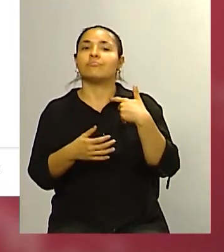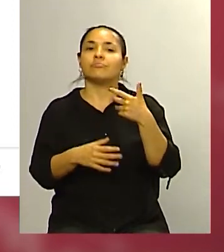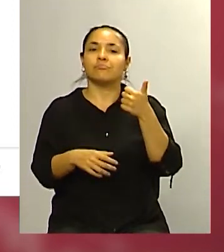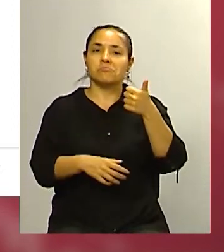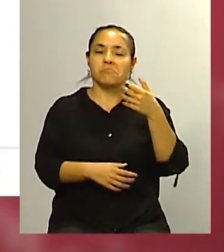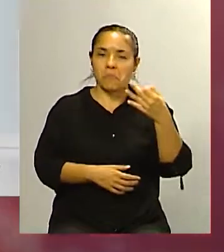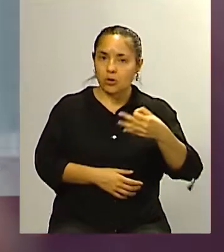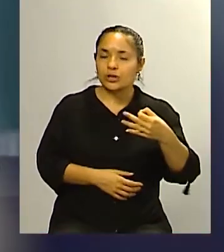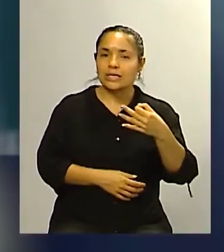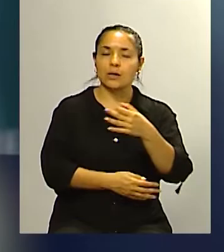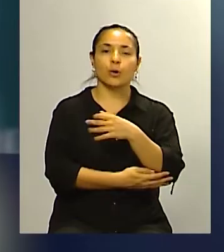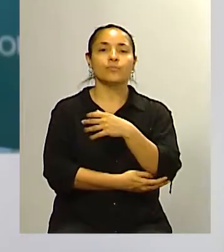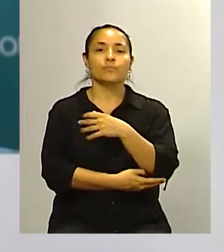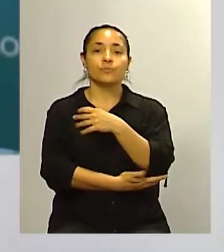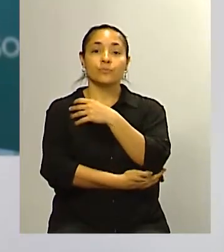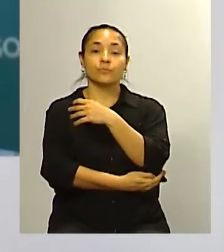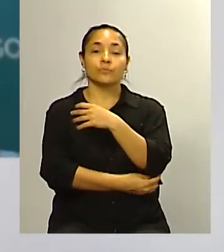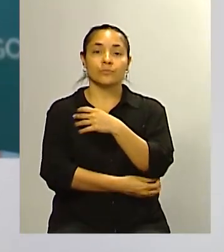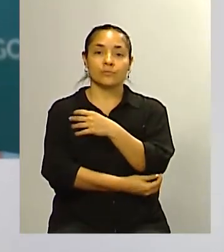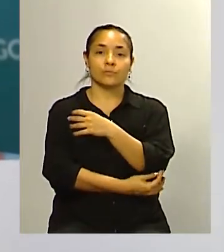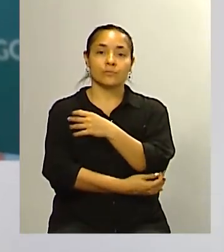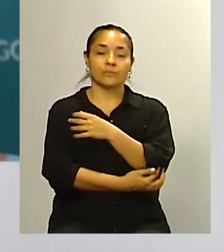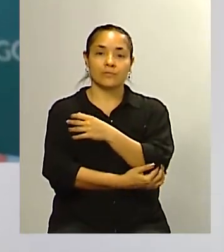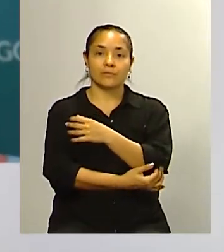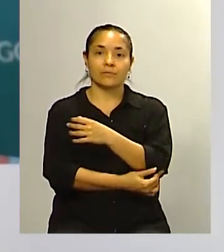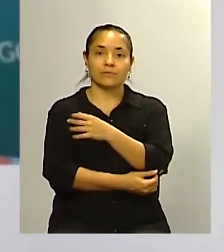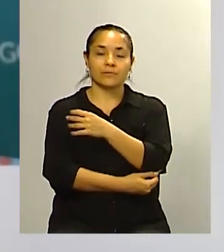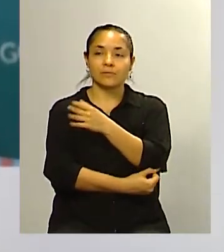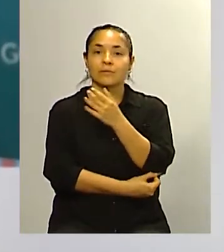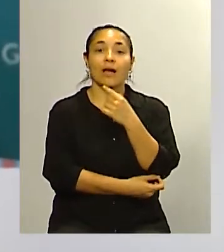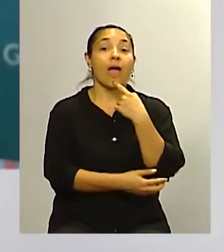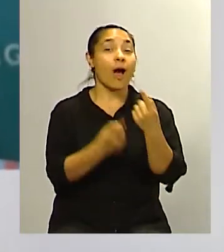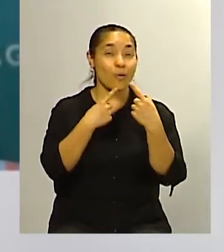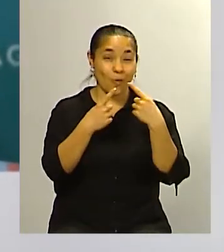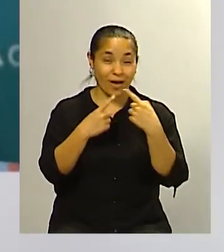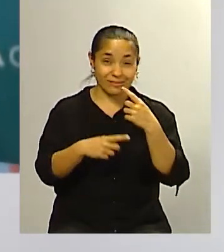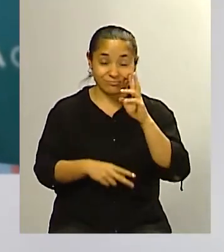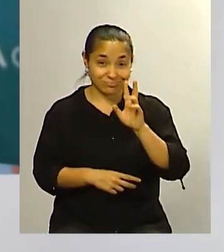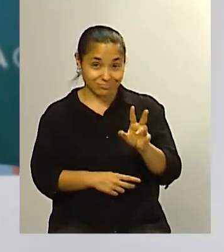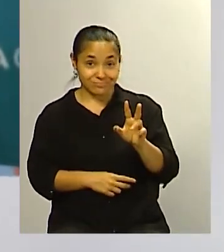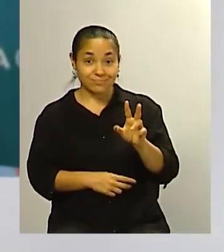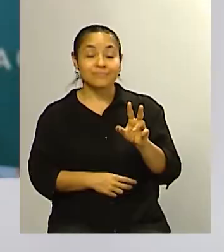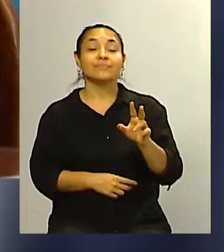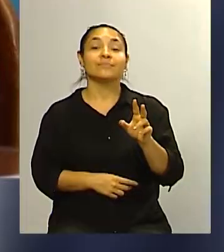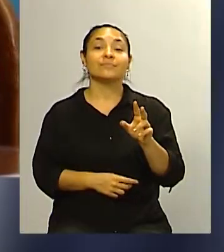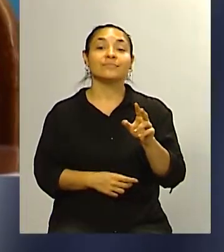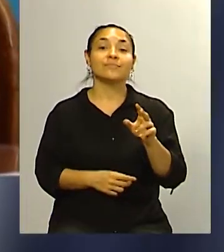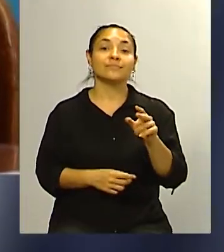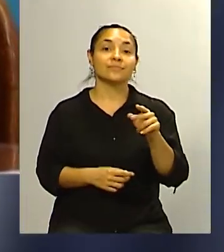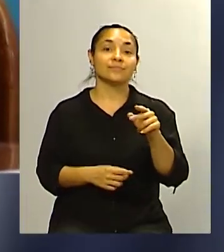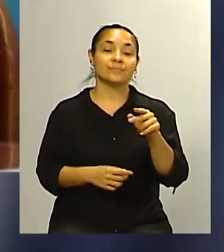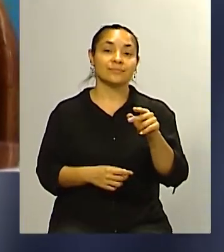sé si viste en la encuesta nosotros preguntamos para diferenciar para ver si la gente